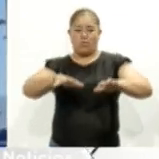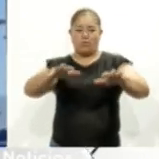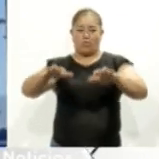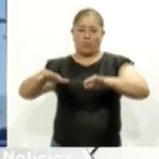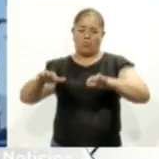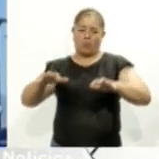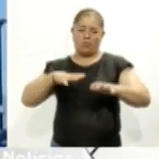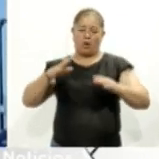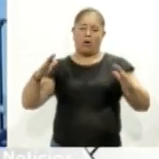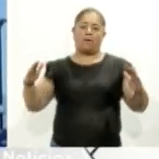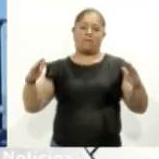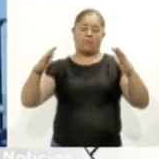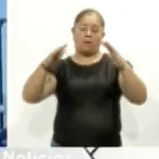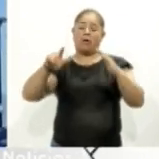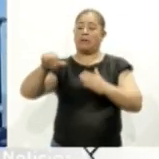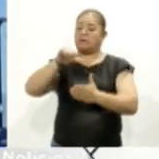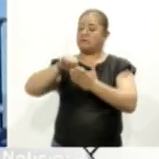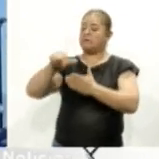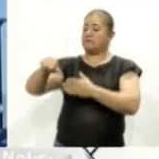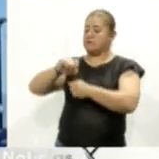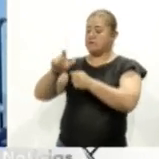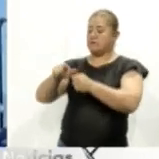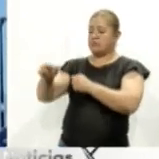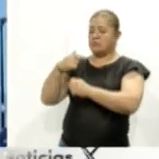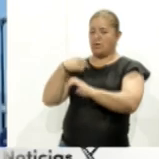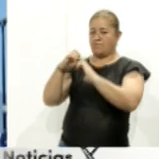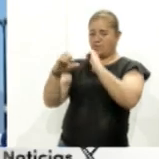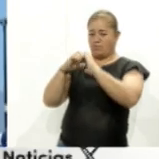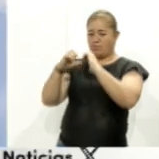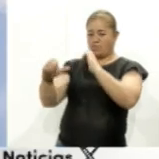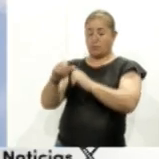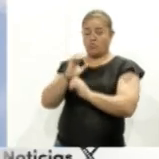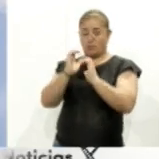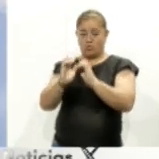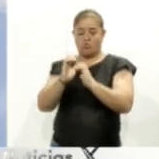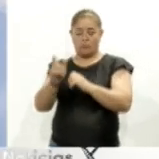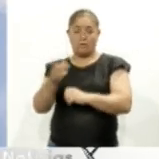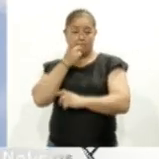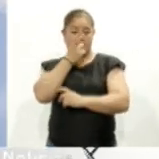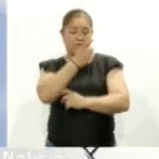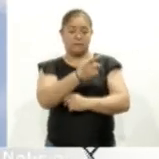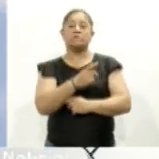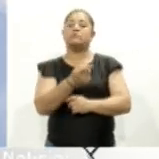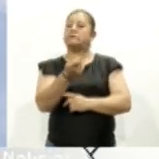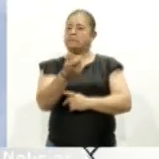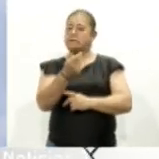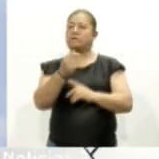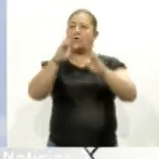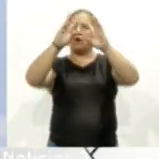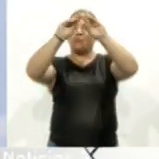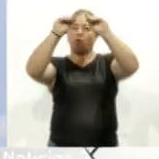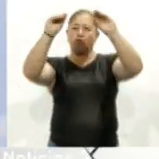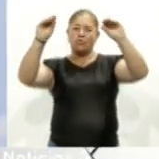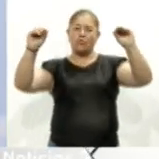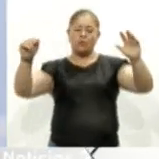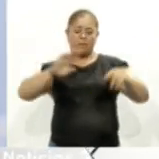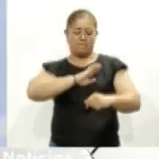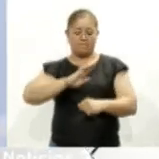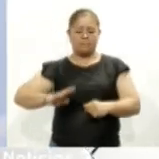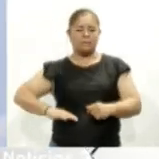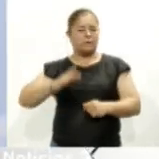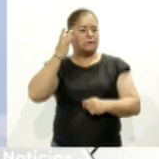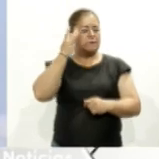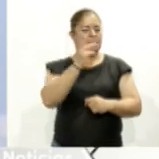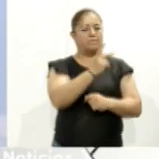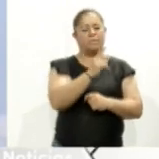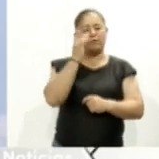amplitud. Mientras que el Centro Nacional de Comunicación y Operaciones de Protección Civil reportó ligera caída de ceniza en los municipios de San Pedro y San